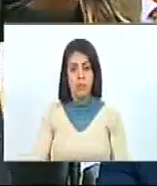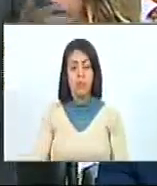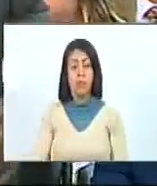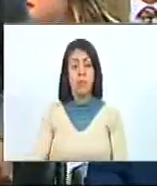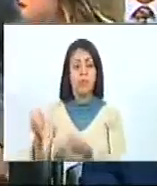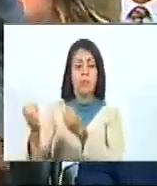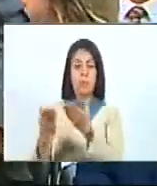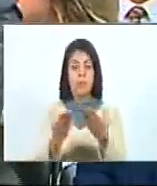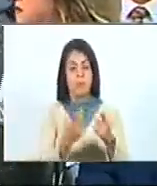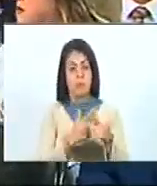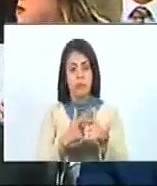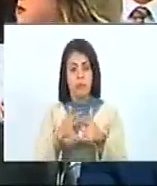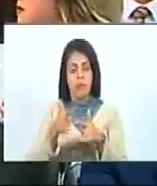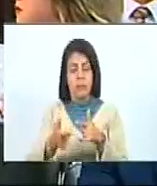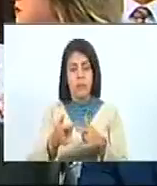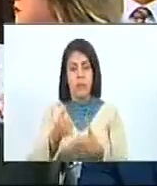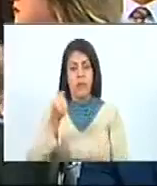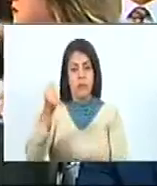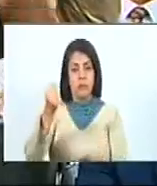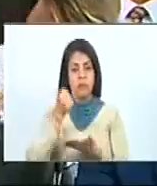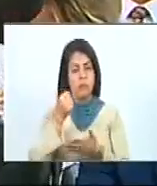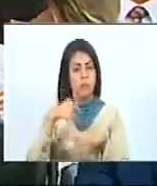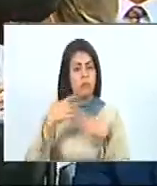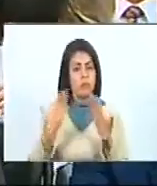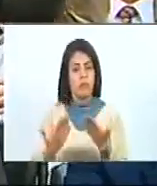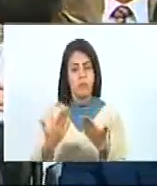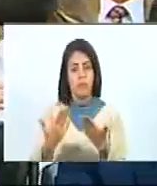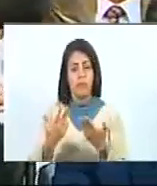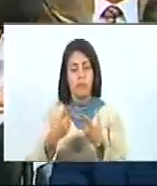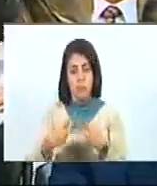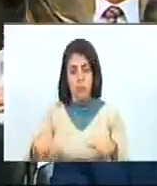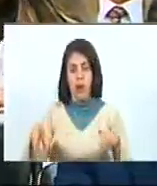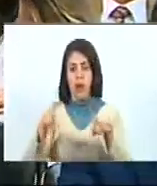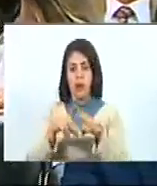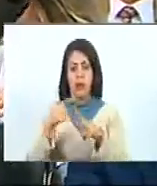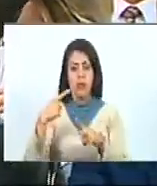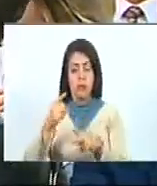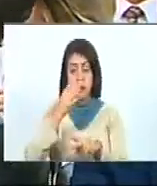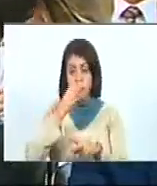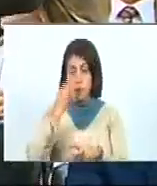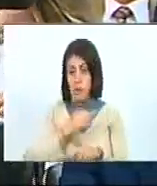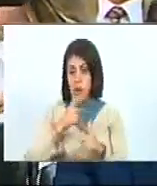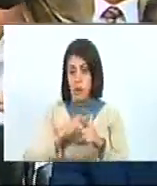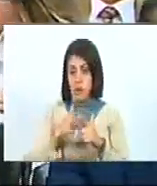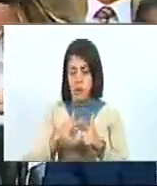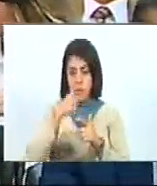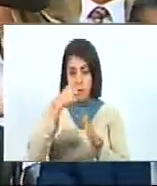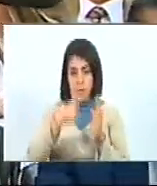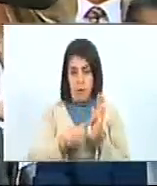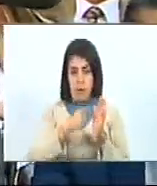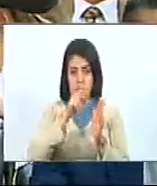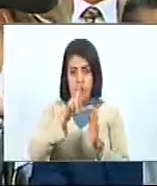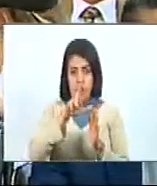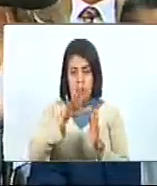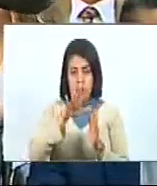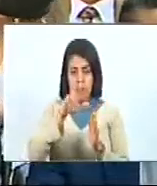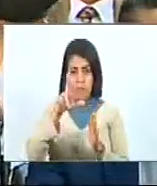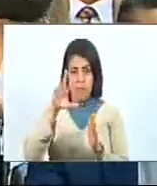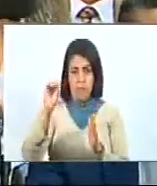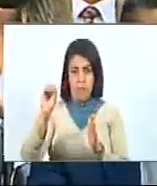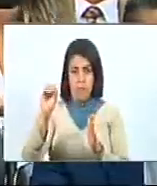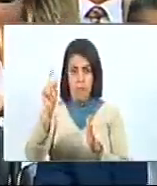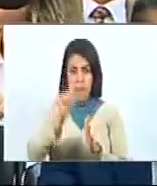recibimos ese bono que es un bono que si usted lo valora al precio real son como 1530 bolívares